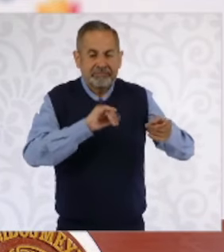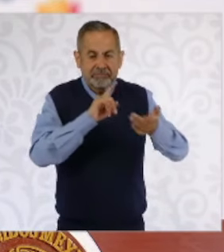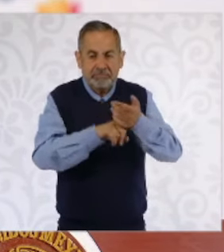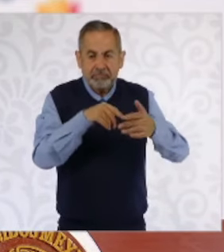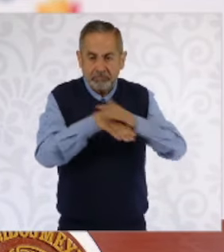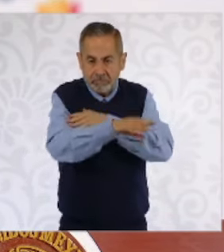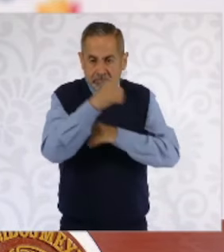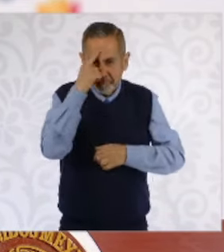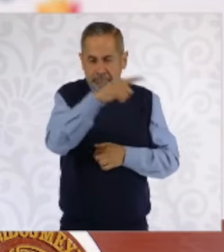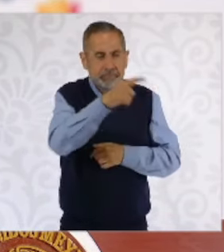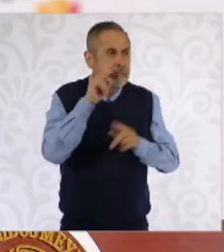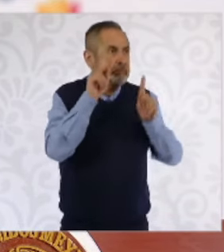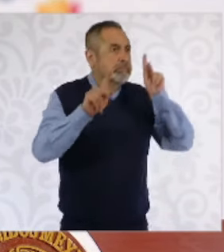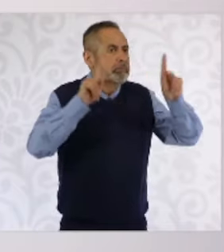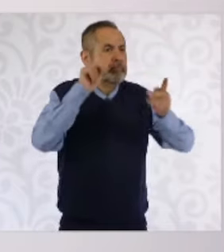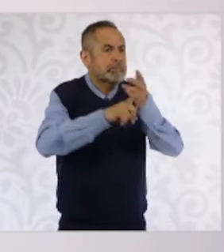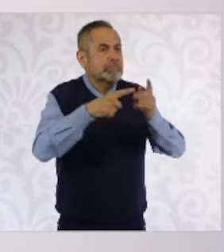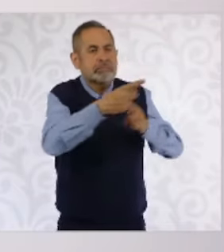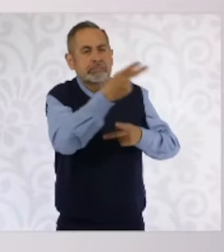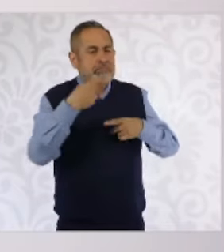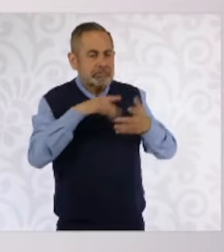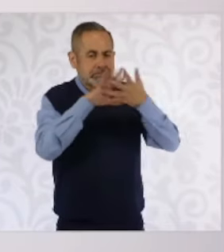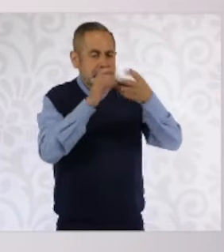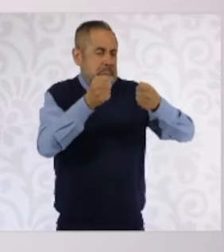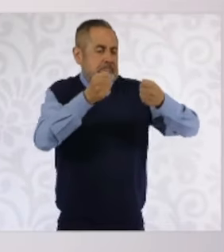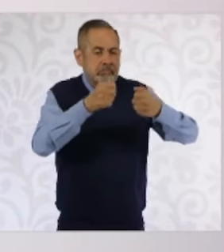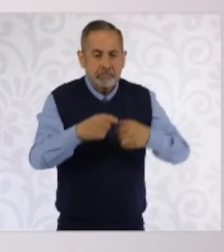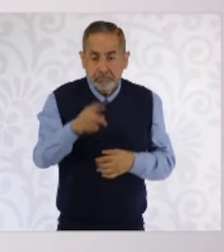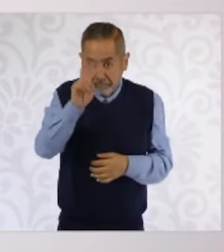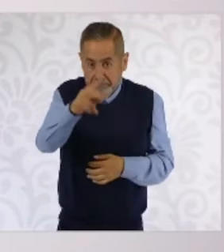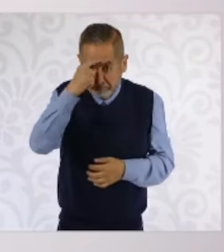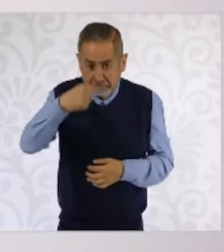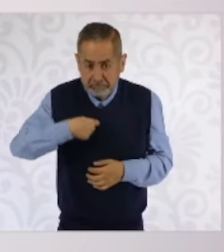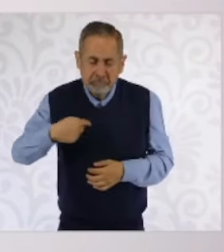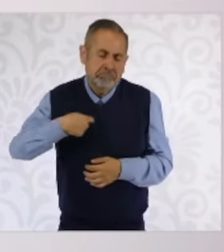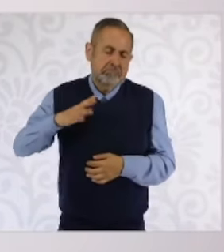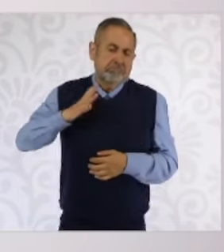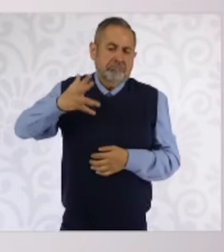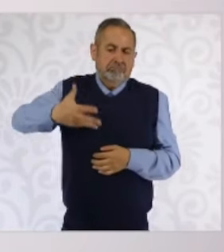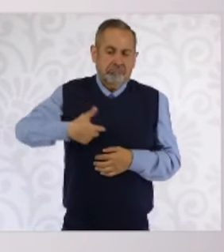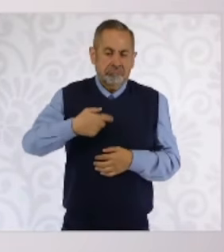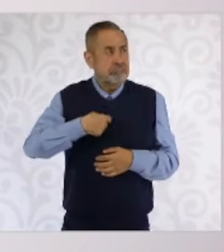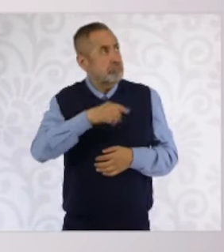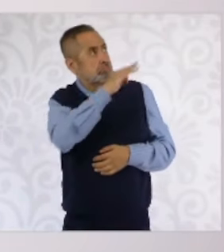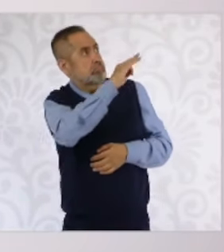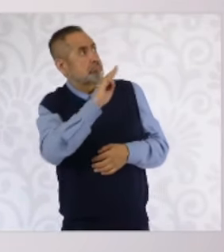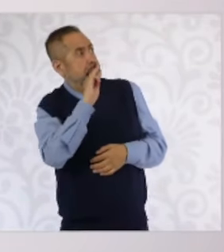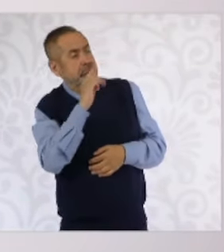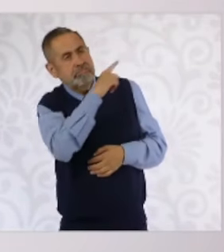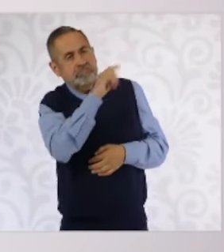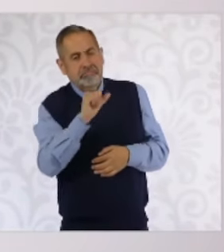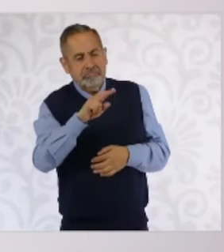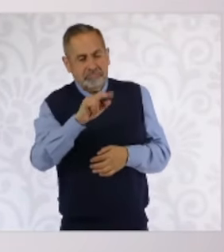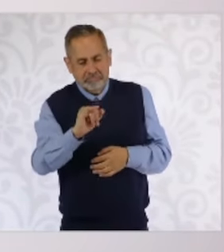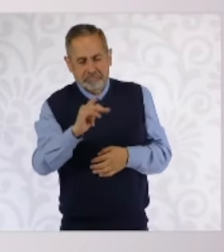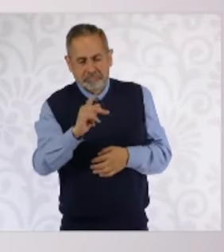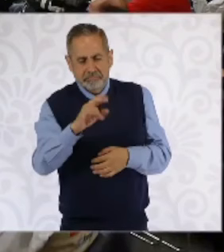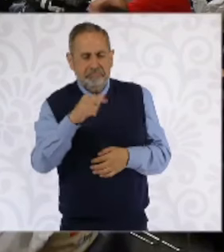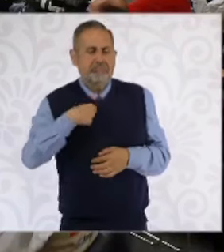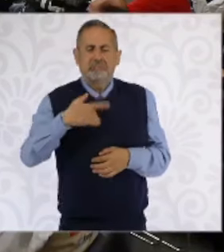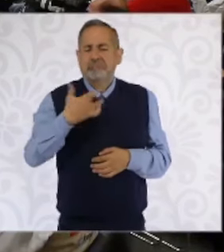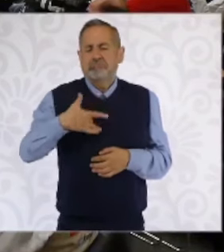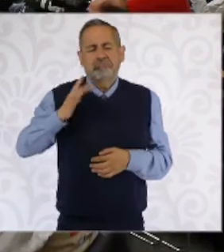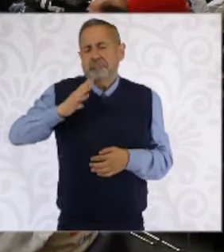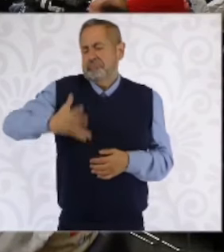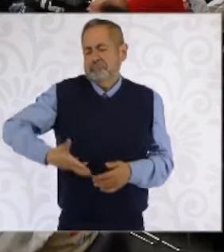ver a los presos políticos. Para mí es un orgullo ser hija de Ani Pardo. Muy bien. Y bueno,